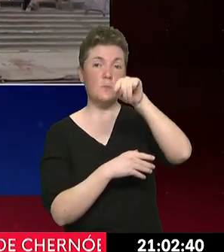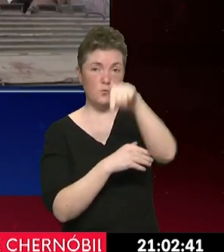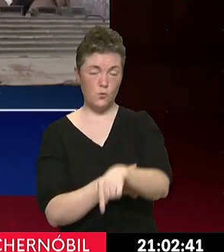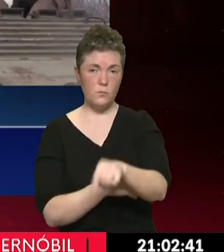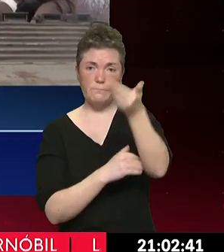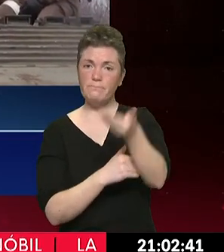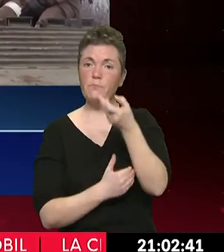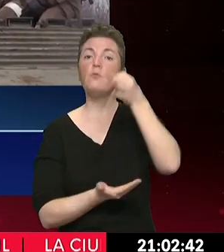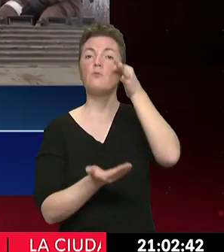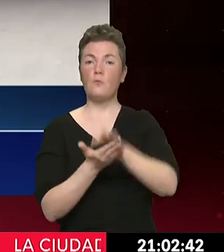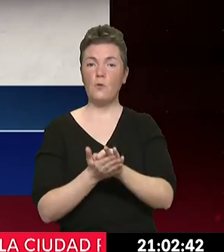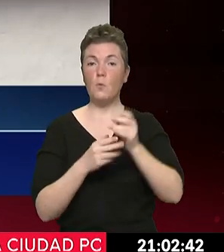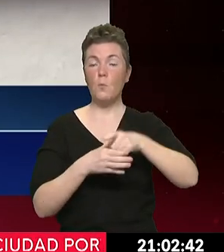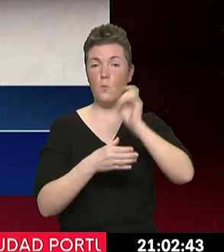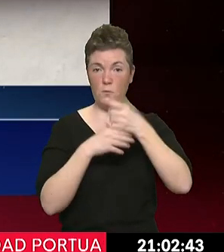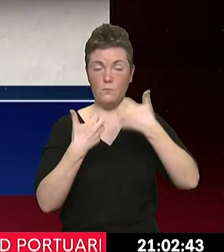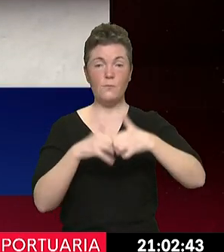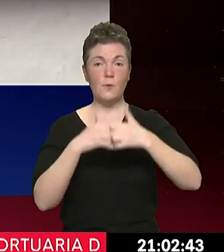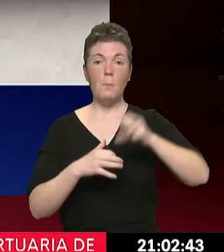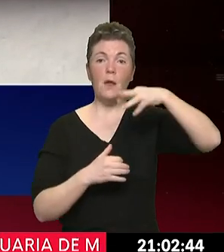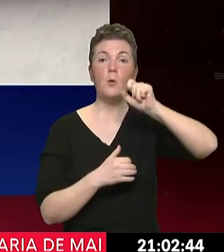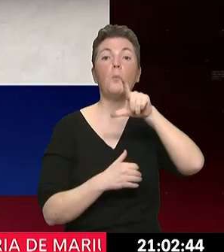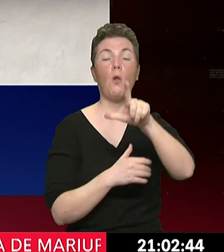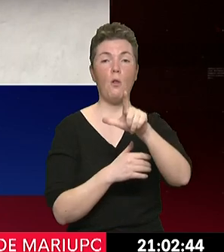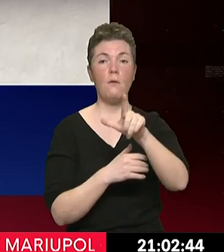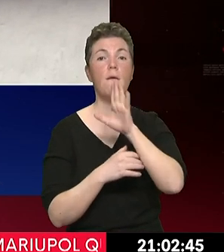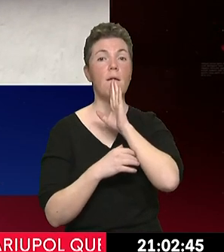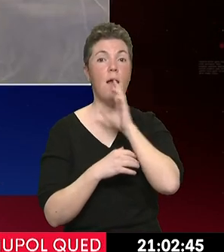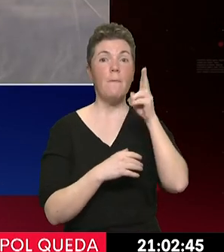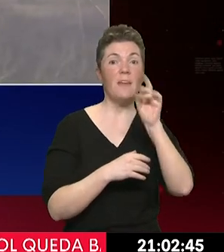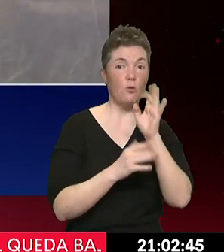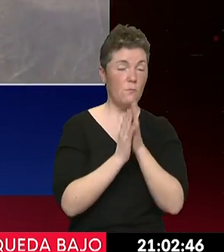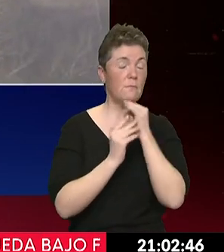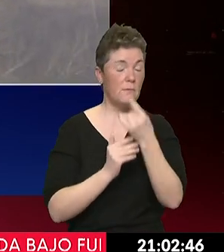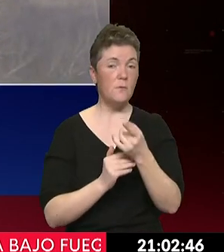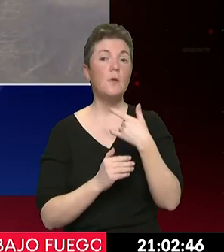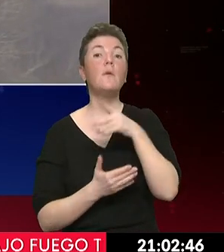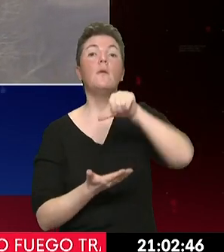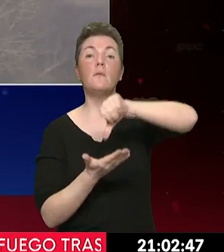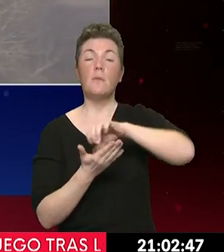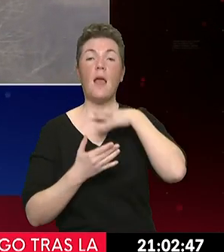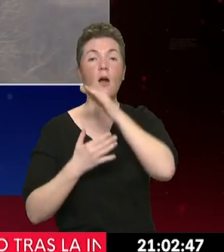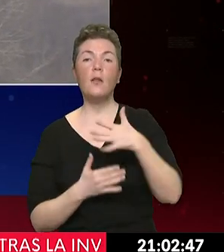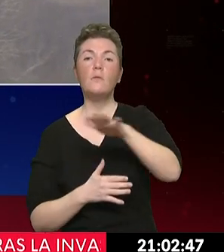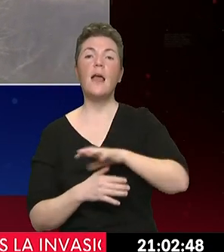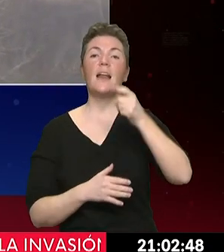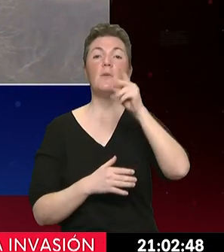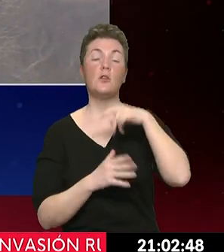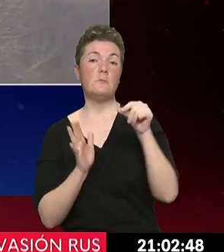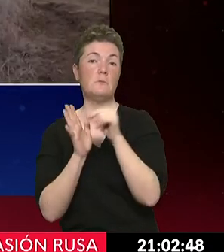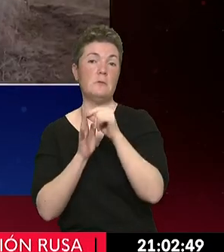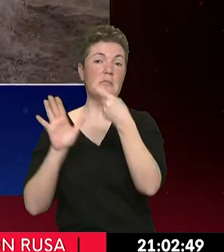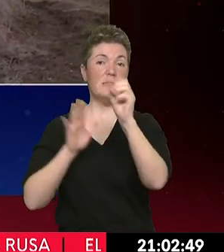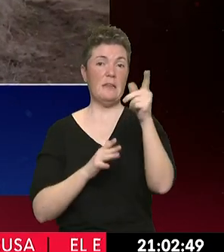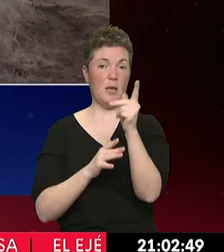la importante ciudad portuaria e industrial de Mariupol, como ha dicho Víctor, y donde nos encontramos en Kramatorsk, que está a tan solo 60 kilómetros